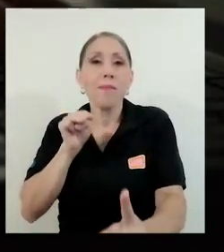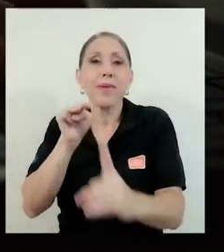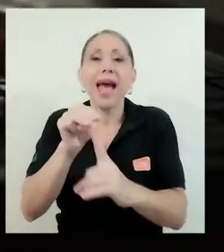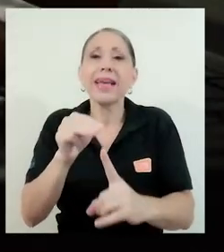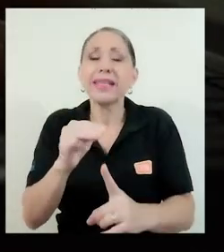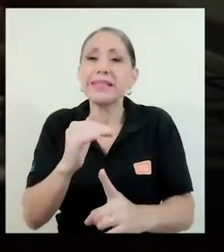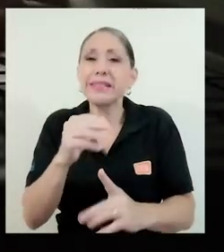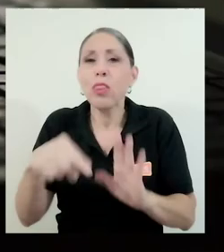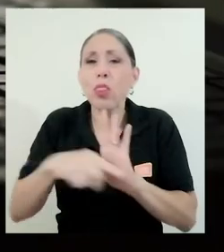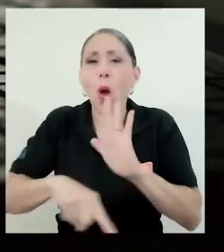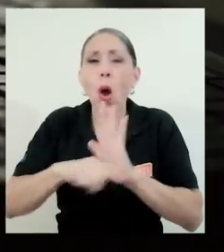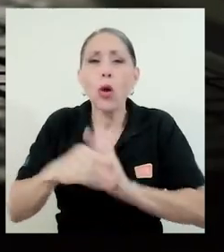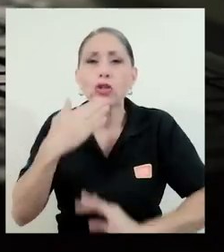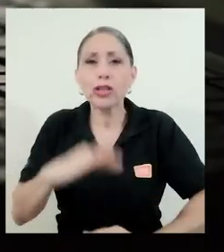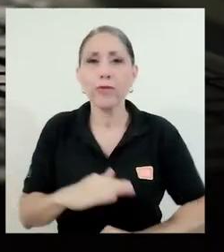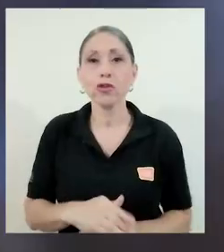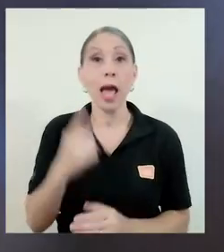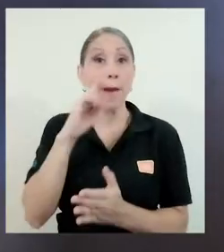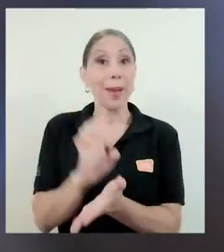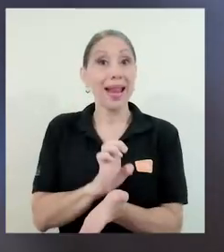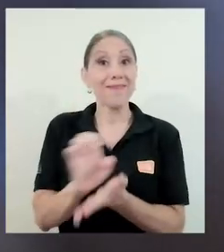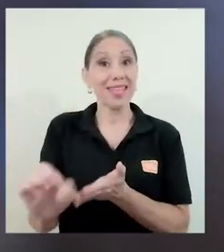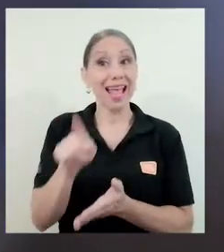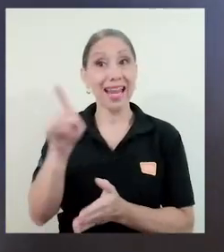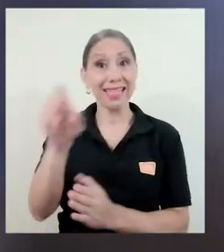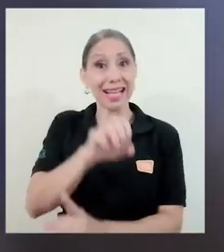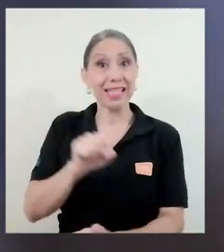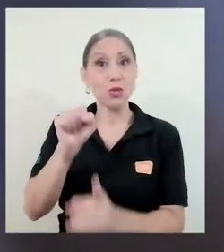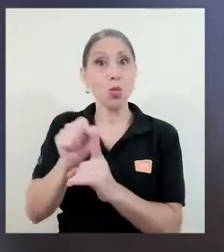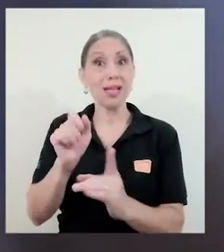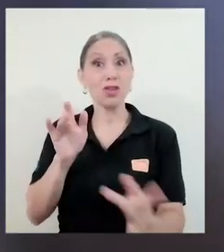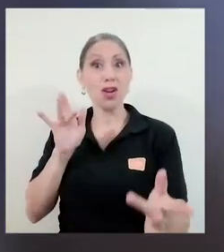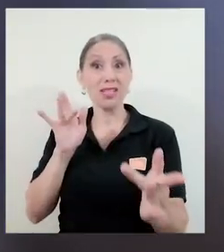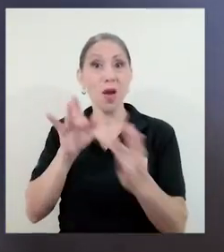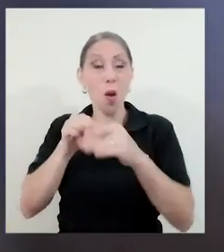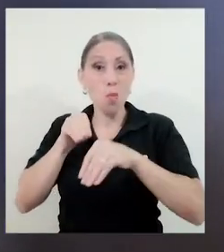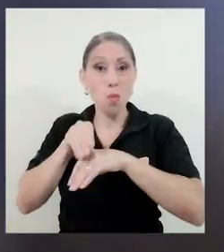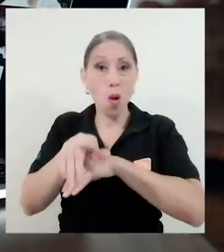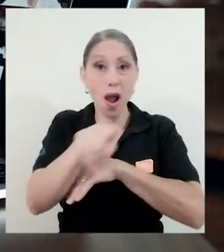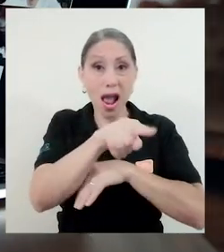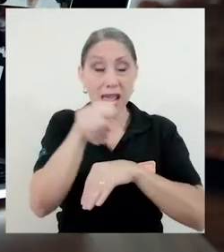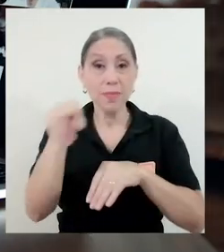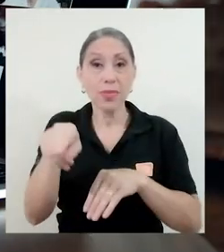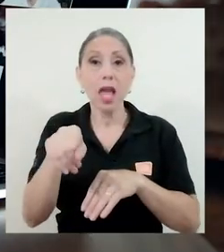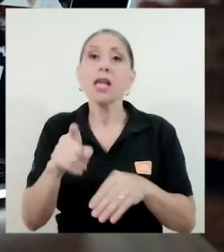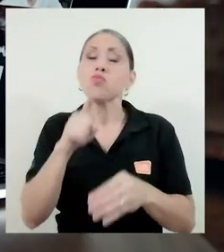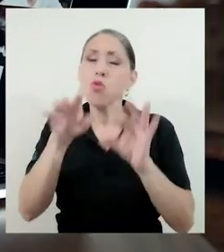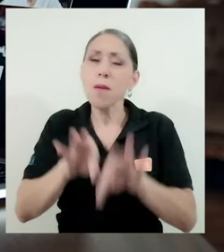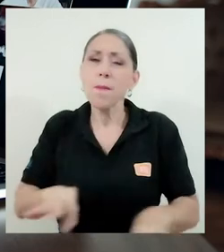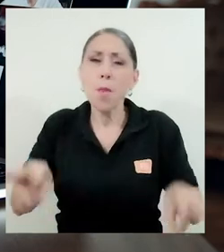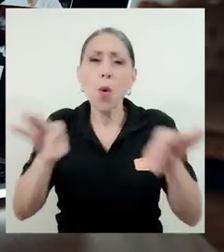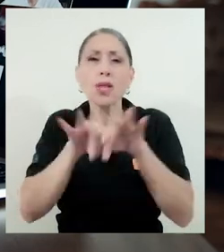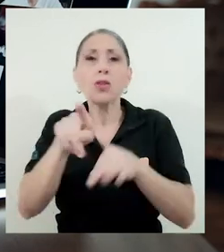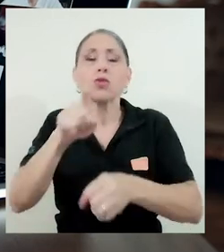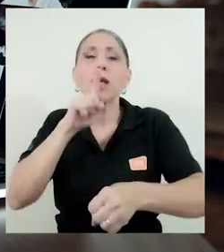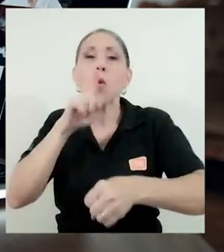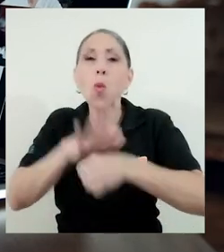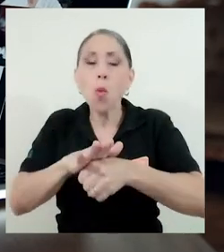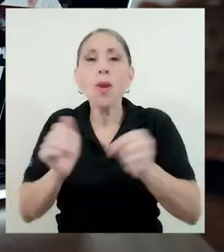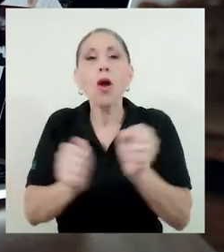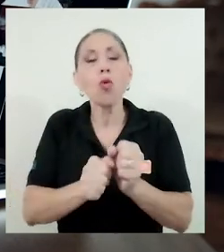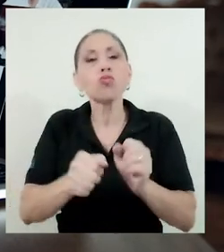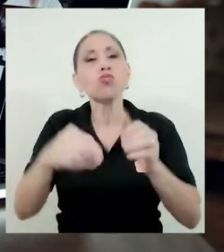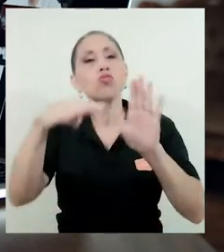mensajes nocivos. Para evitar este tipo de ataques cibernéticos es muy importante que usted cumpla con